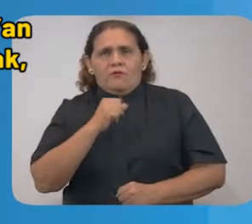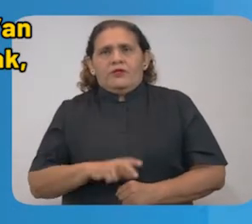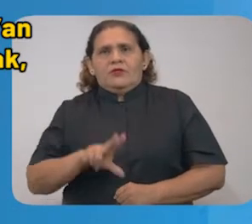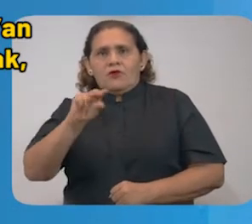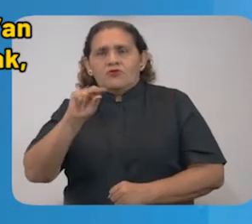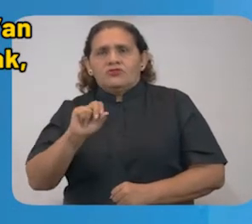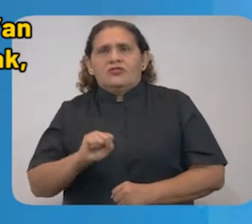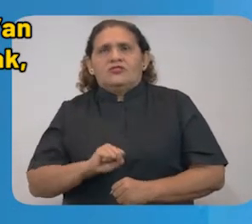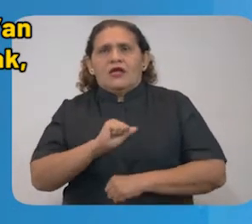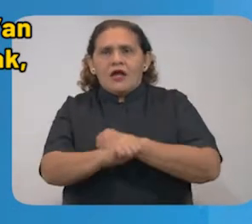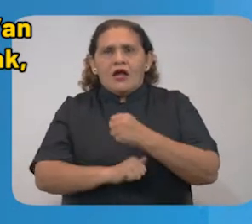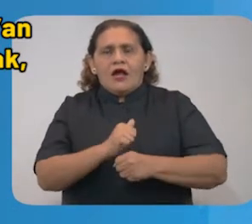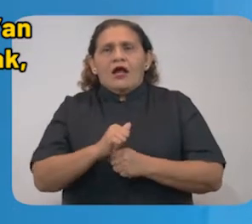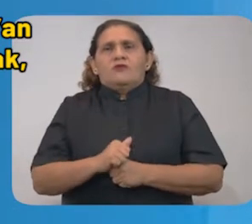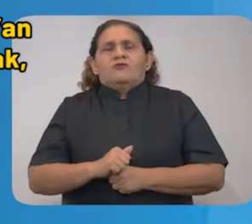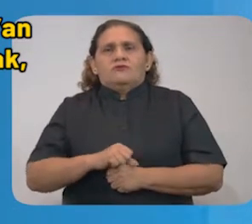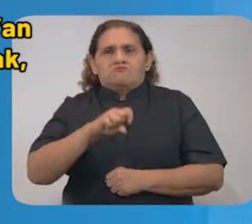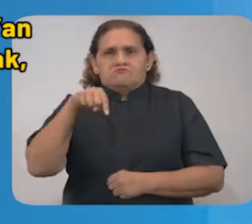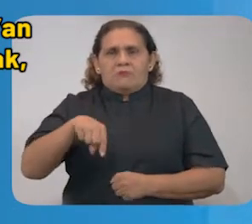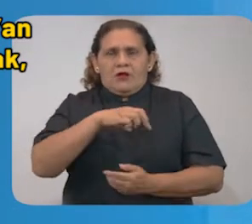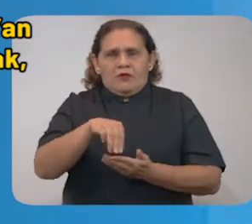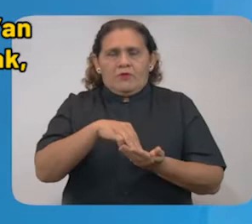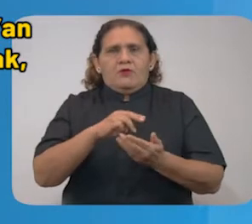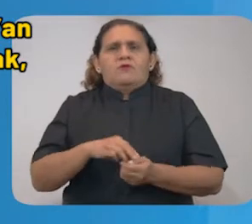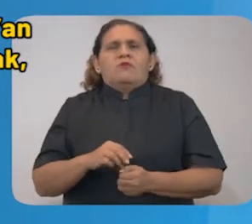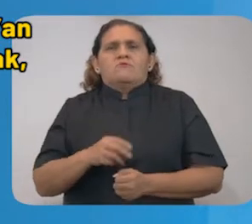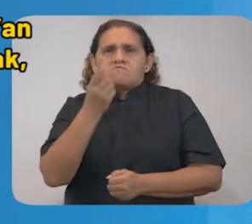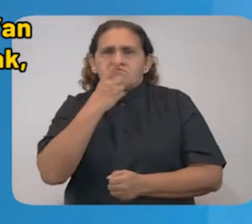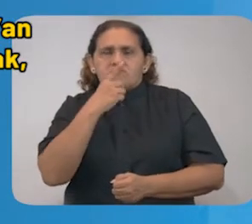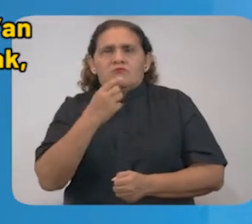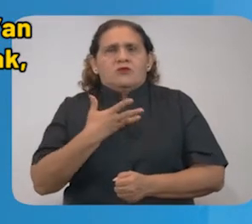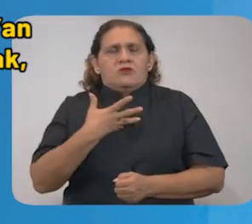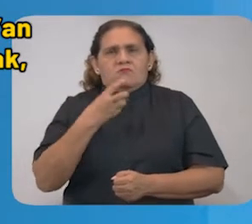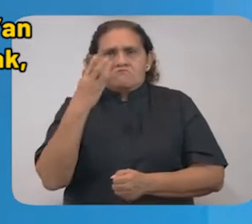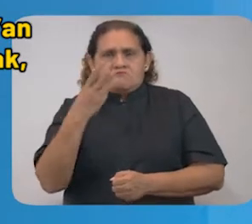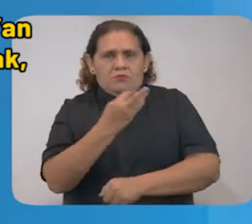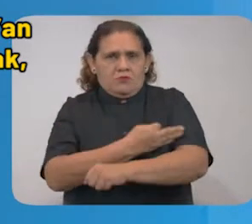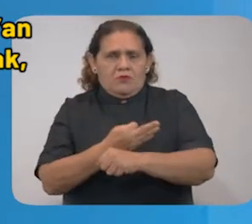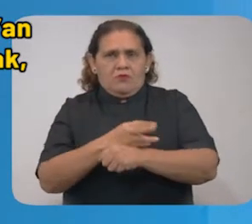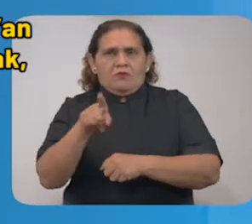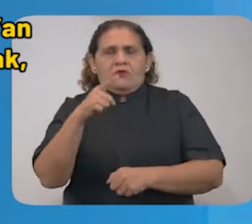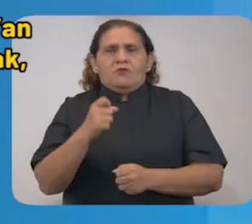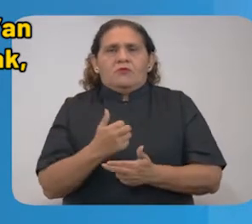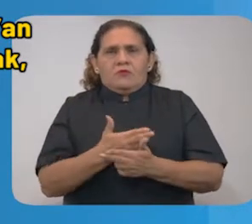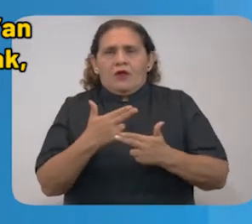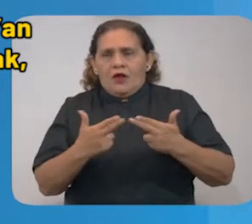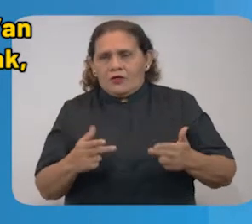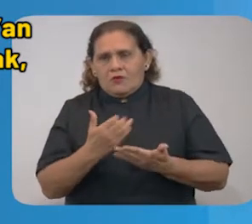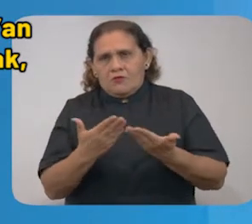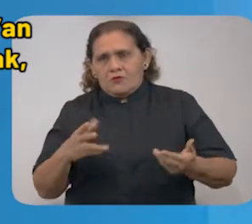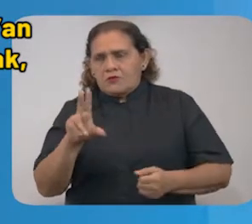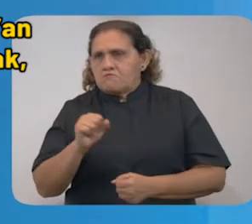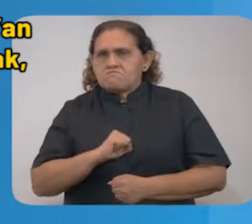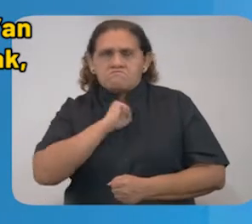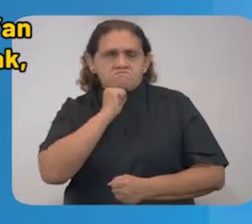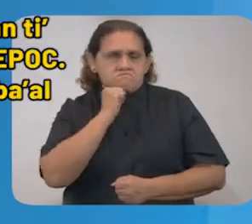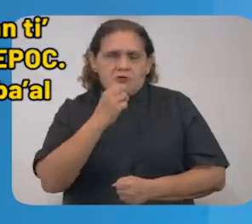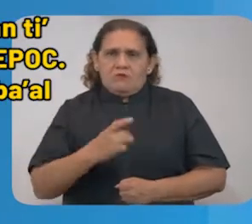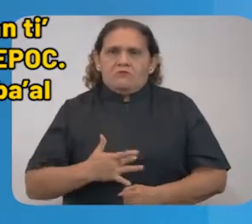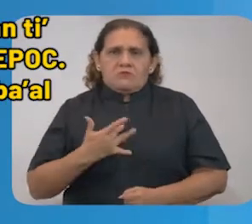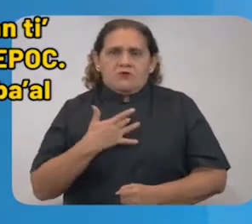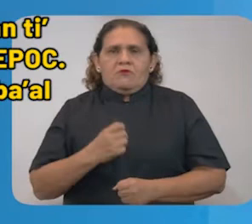80 años de Mérida, con diabetes. El paciente vivía con tres contactos, los cuales hasta el momento se reportan sin síntomas.